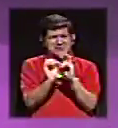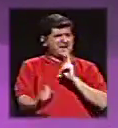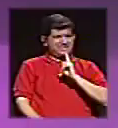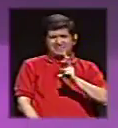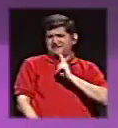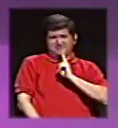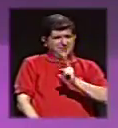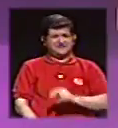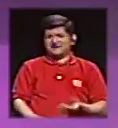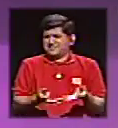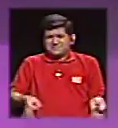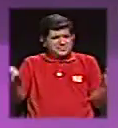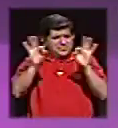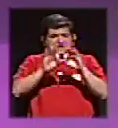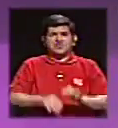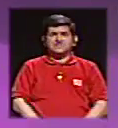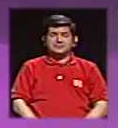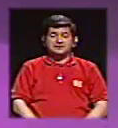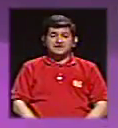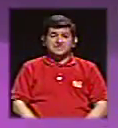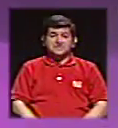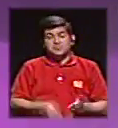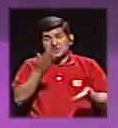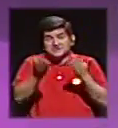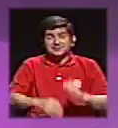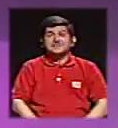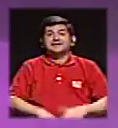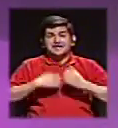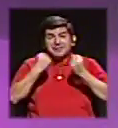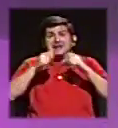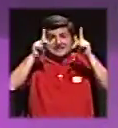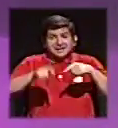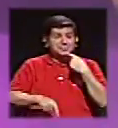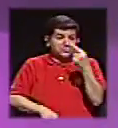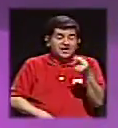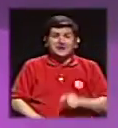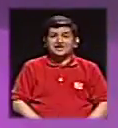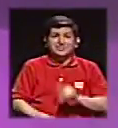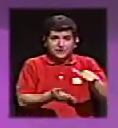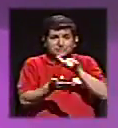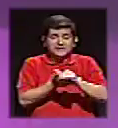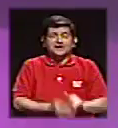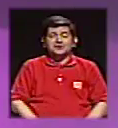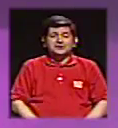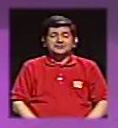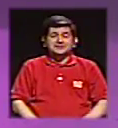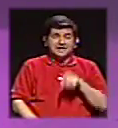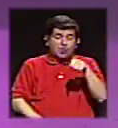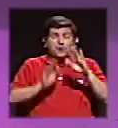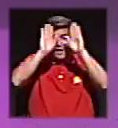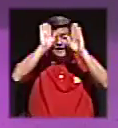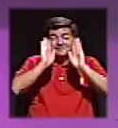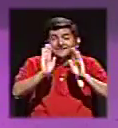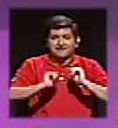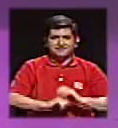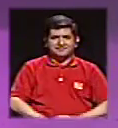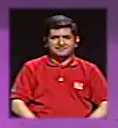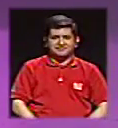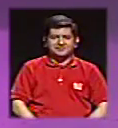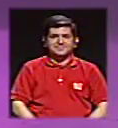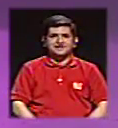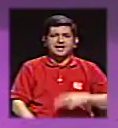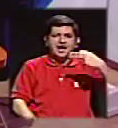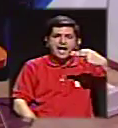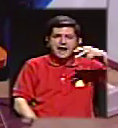Sinceramente, eso no es nada. Pues muy valiente el troll, doña Pilar, muy valiente. Sí, verdad que sí, sí, Ani, dígame. Efectivamente, la